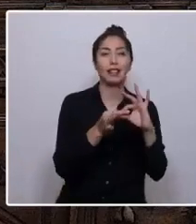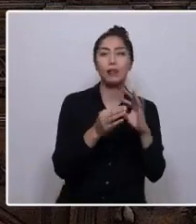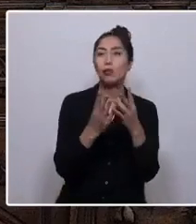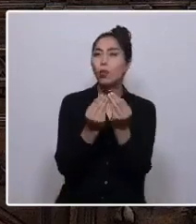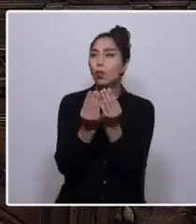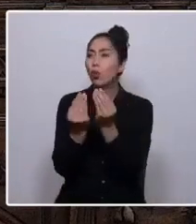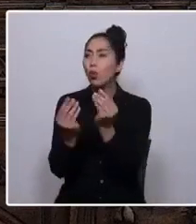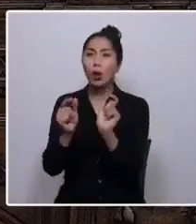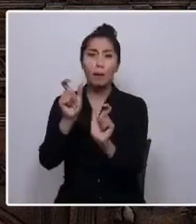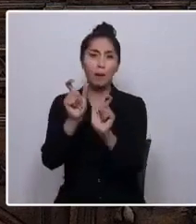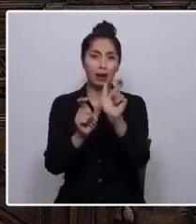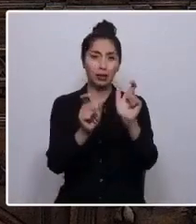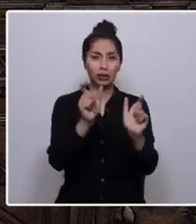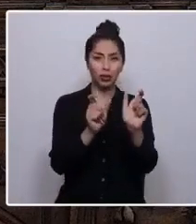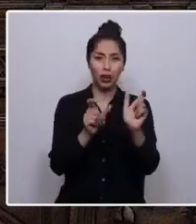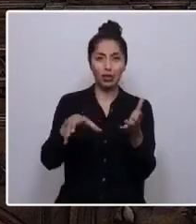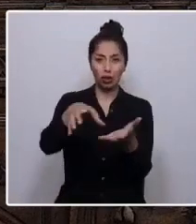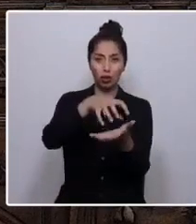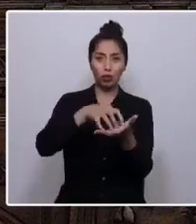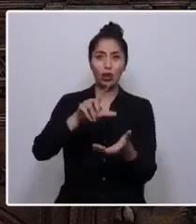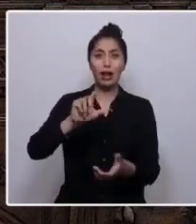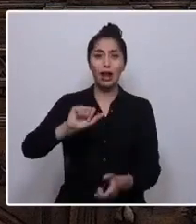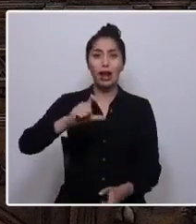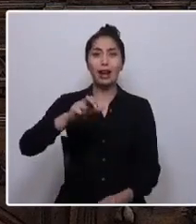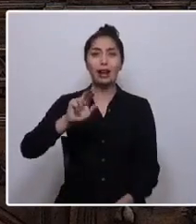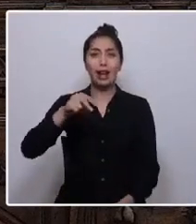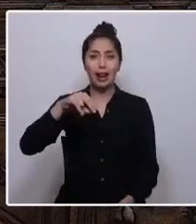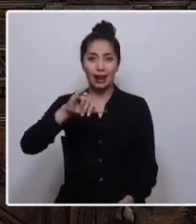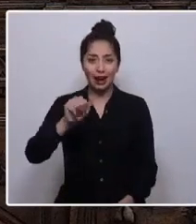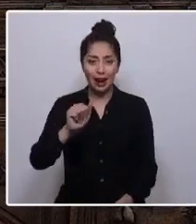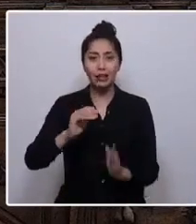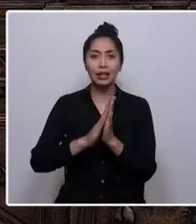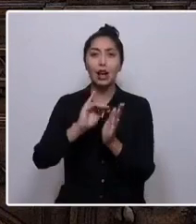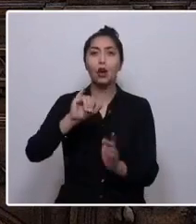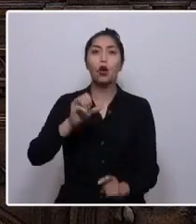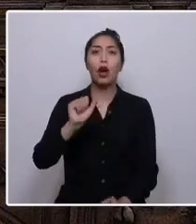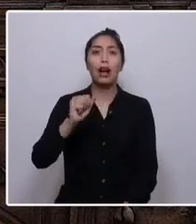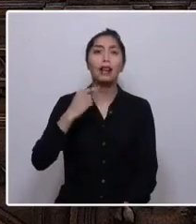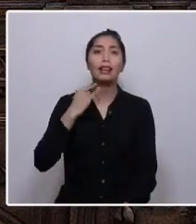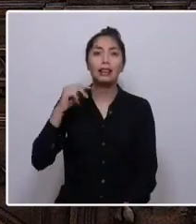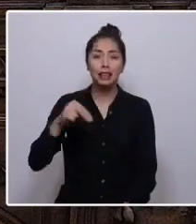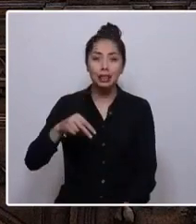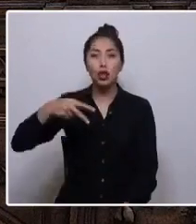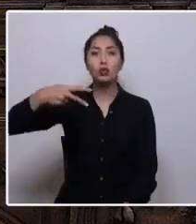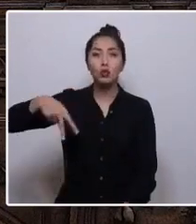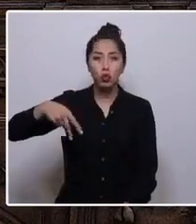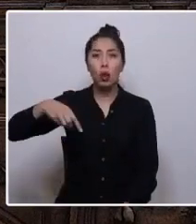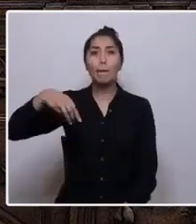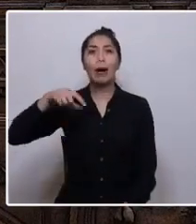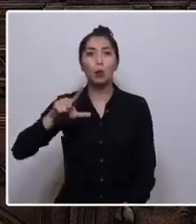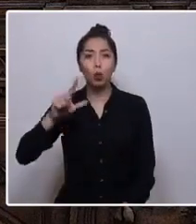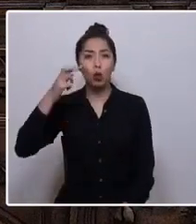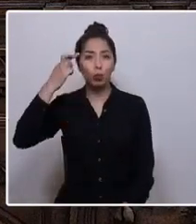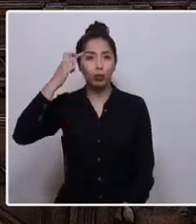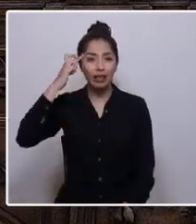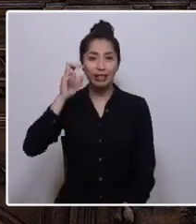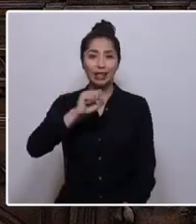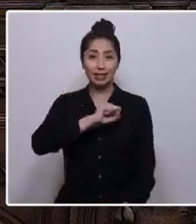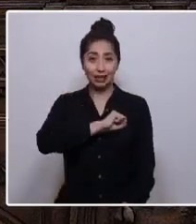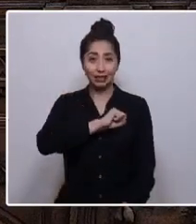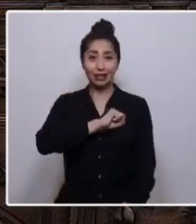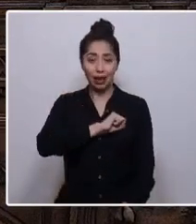vecinas de La Granja, San Joaquín, Macul, Ñuñoa, Providencia y Santiago, que me